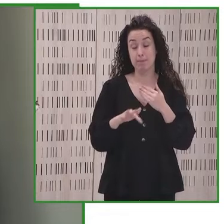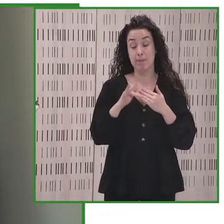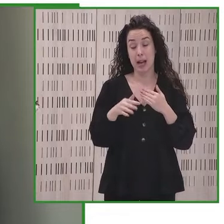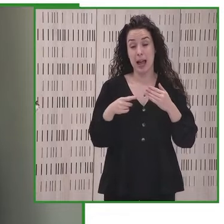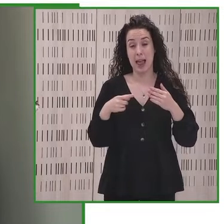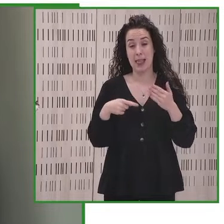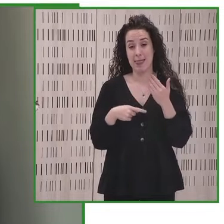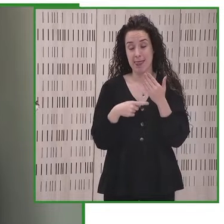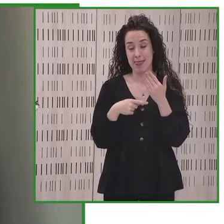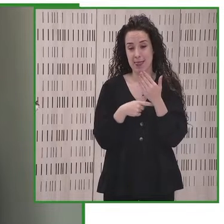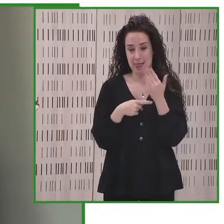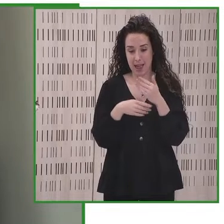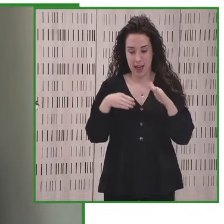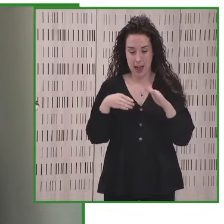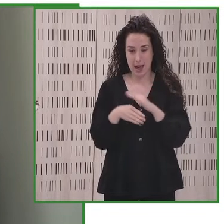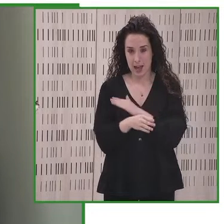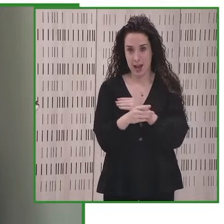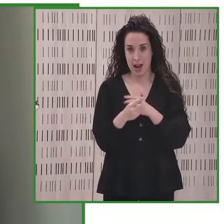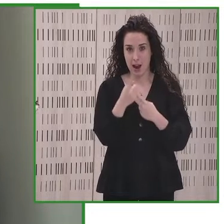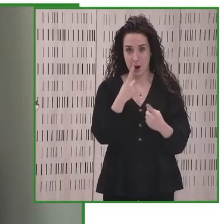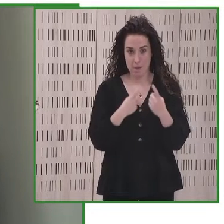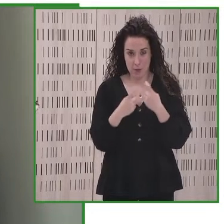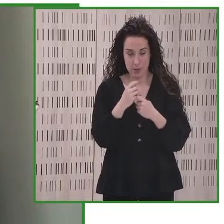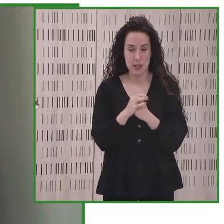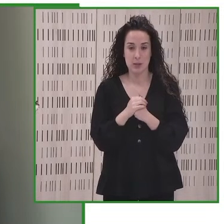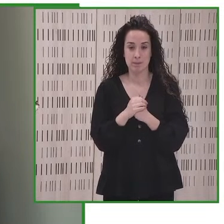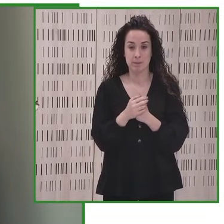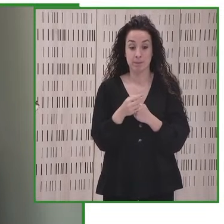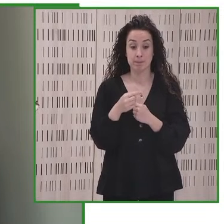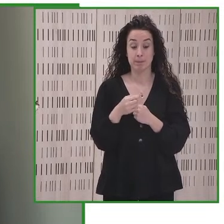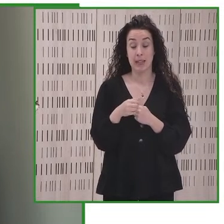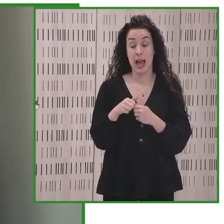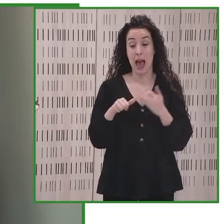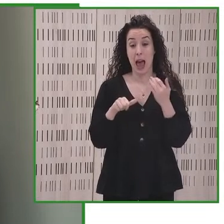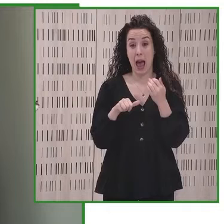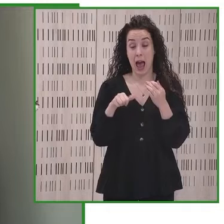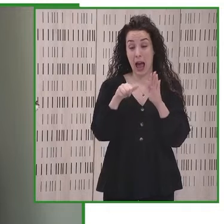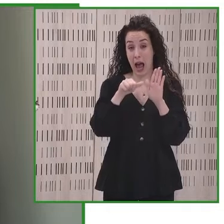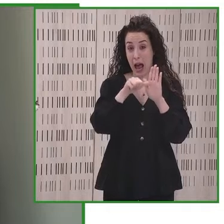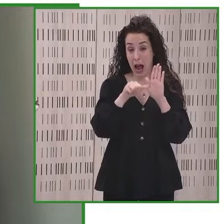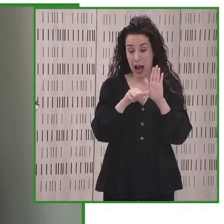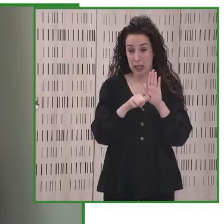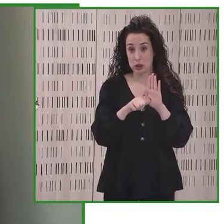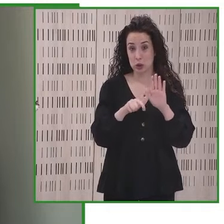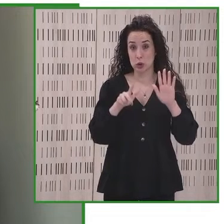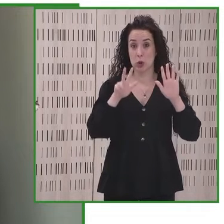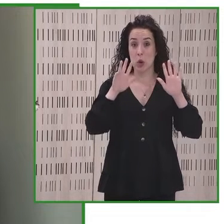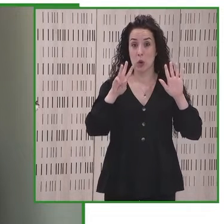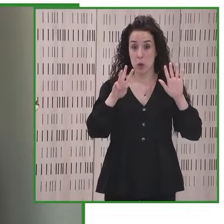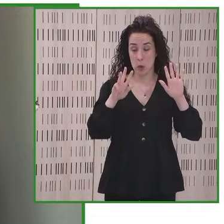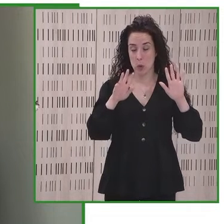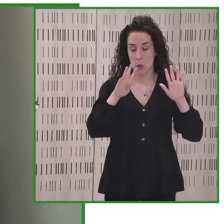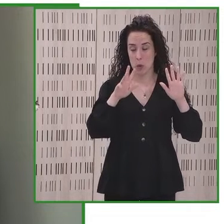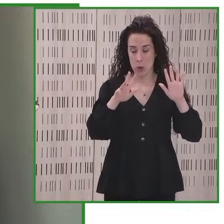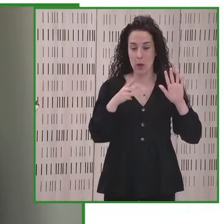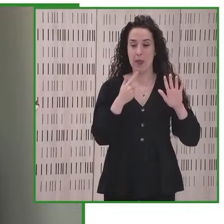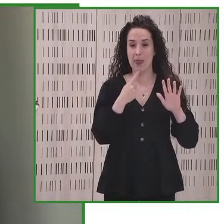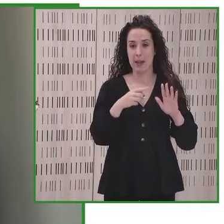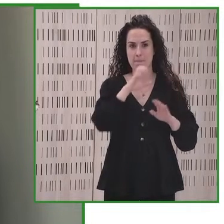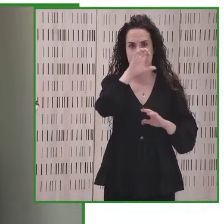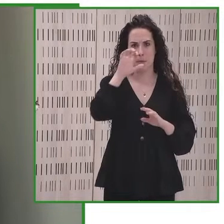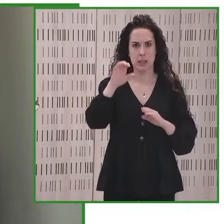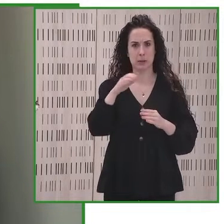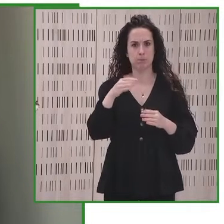según la Convención de los Derechos de las Personas con Discapacidad en su artículo 9 refiere a la importancia de que los Estados identifiquen y